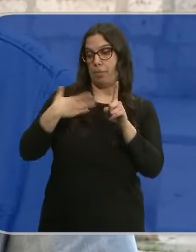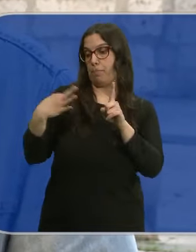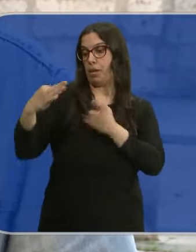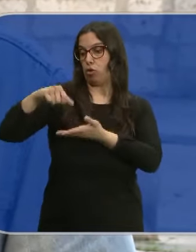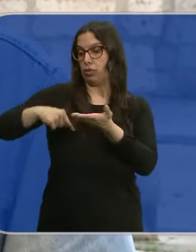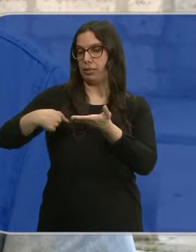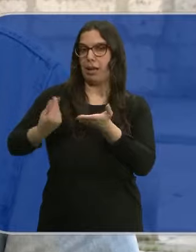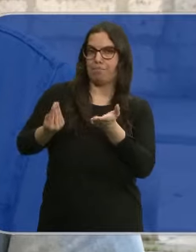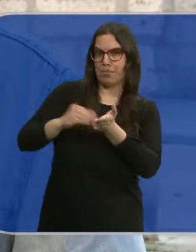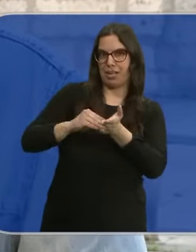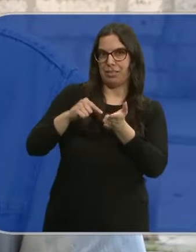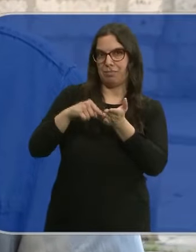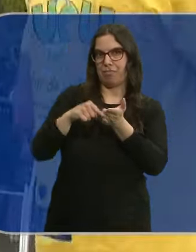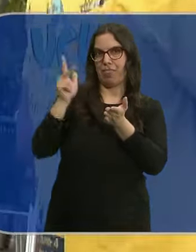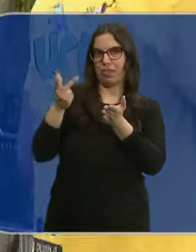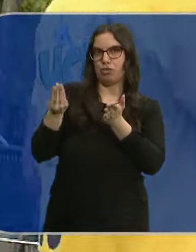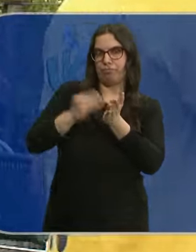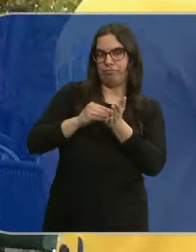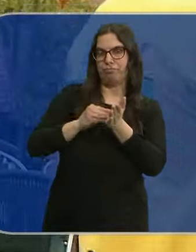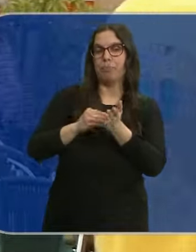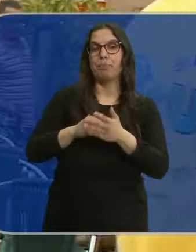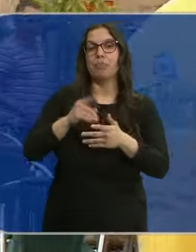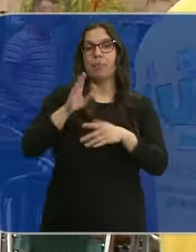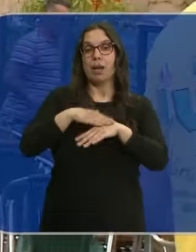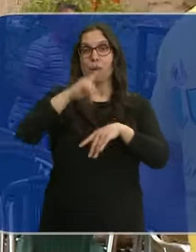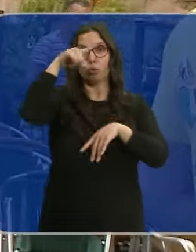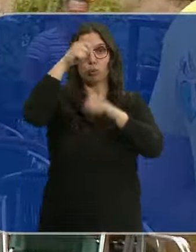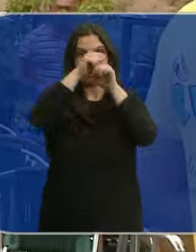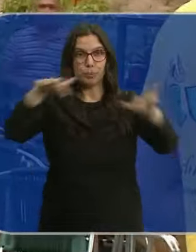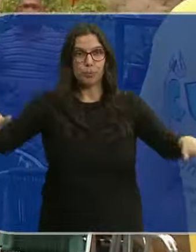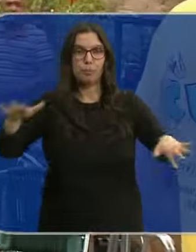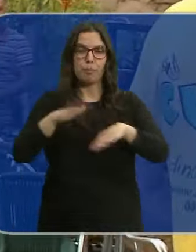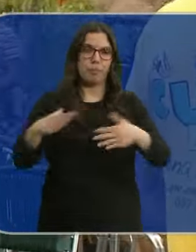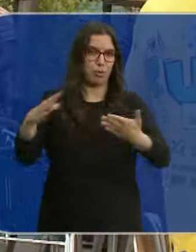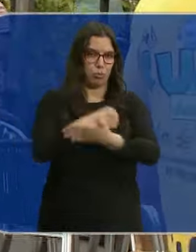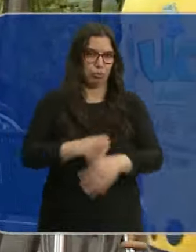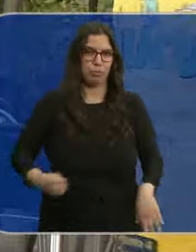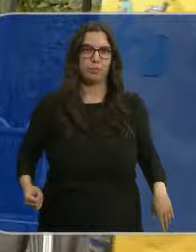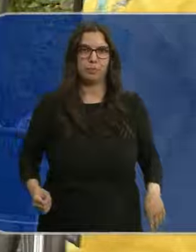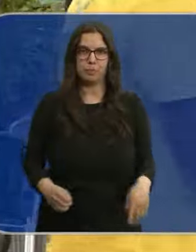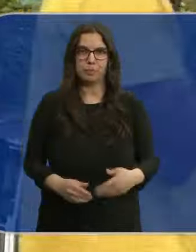quien lo contrata. Y hacer que la cultura llegue a todos los rincones.